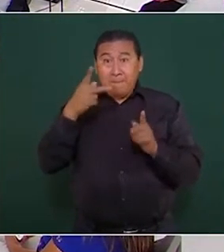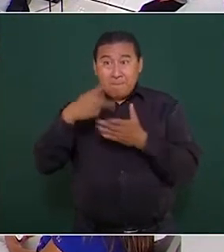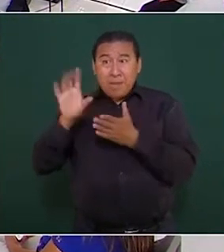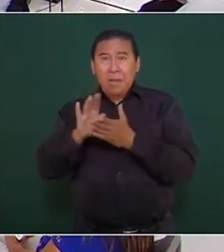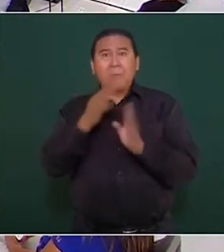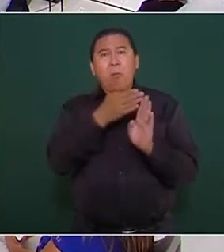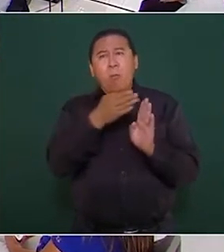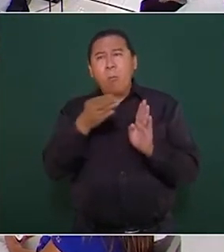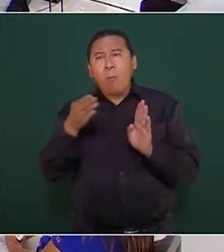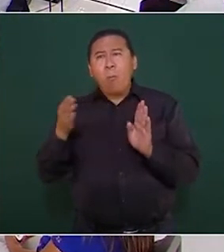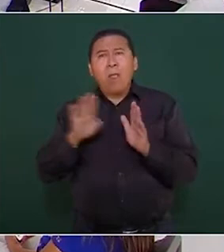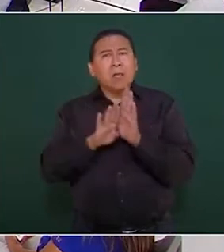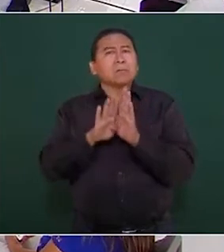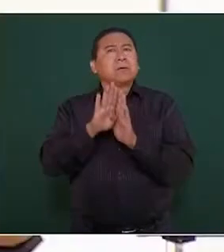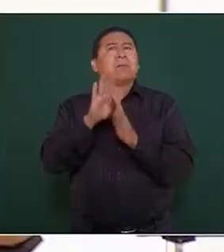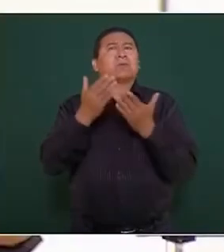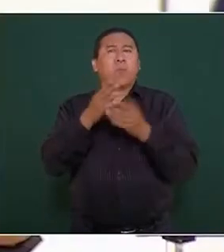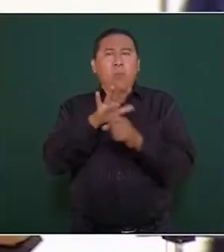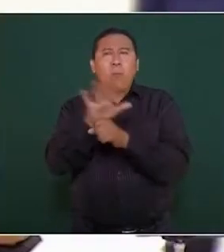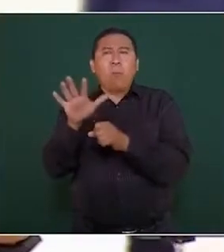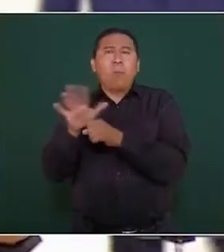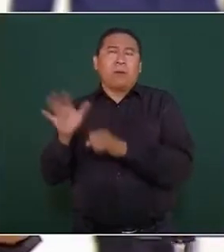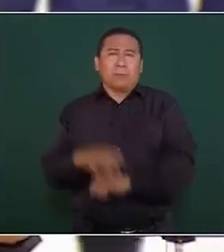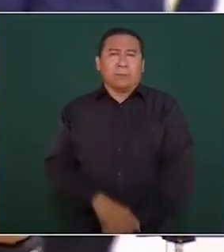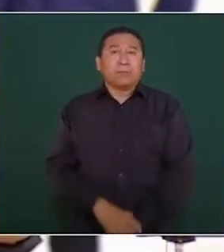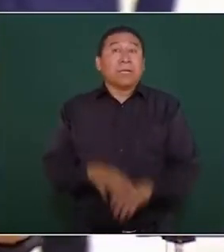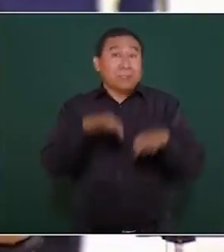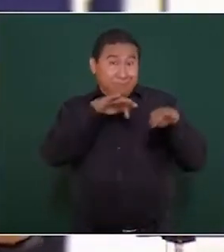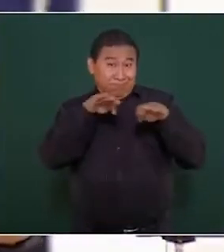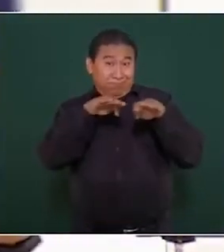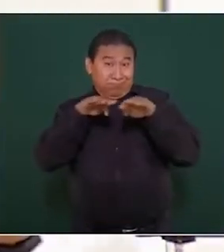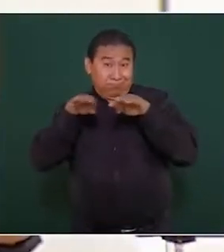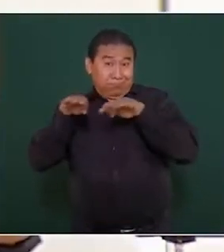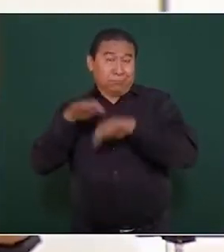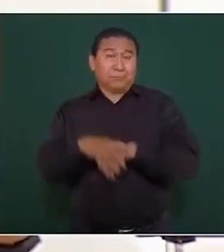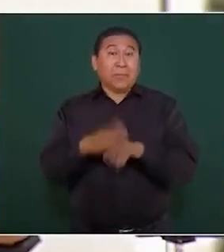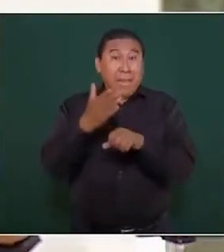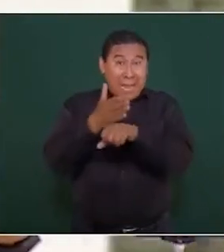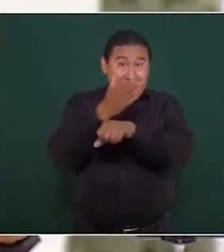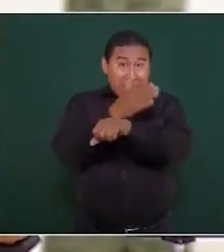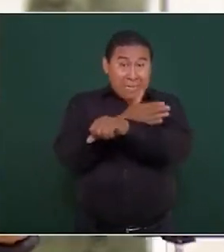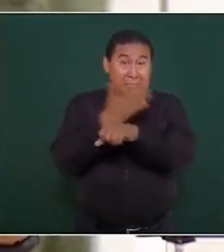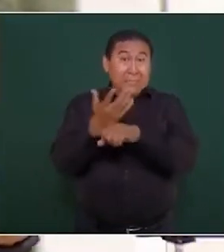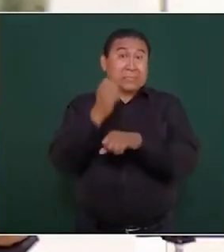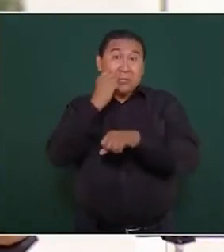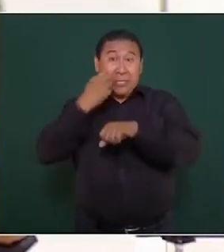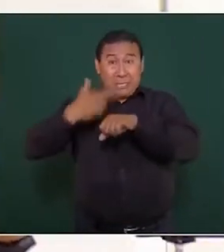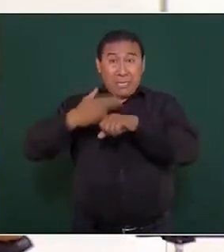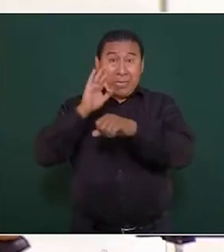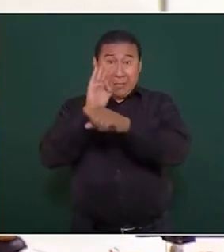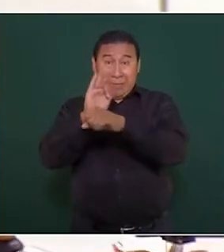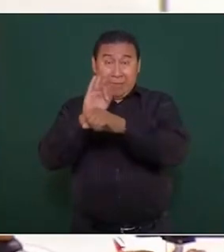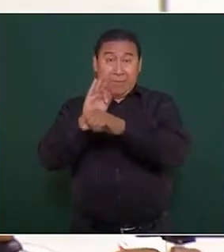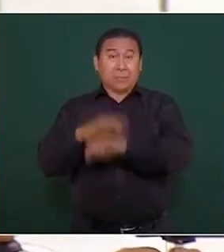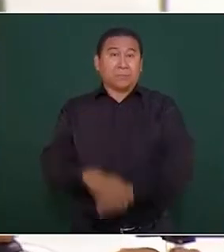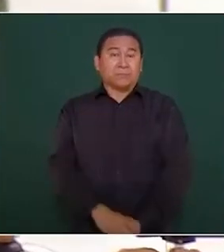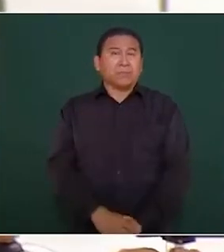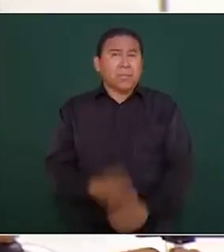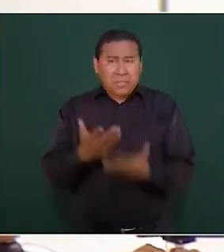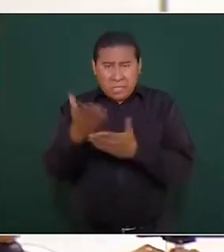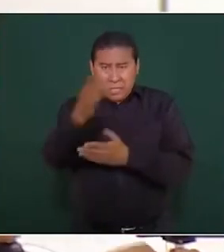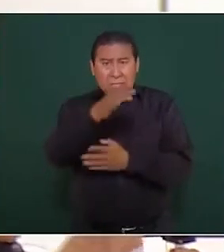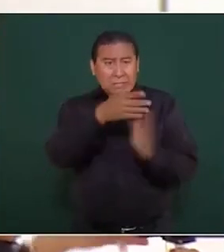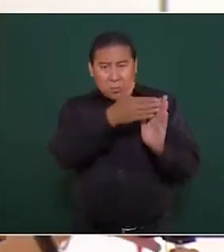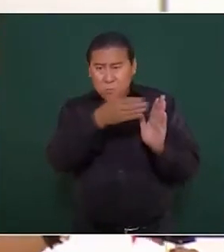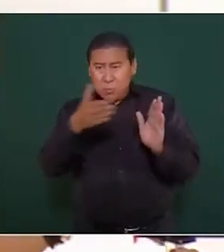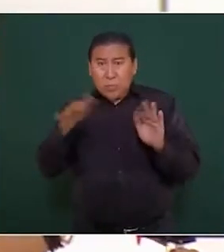avance, qué tanto se ha trabajado en él. Había mencionado que sería la Secretaría de la Defensa Nacional quien sería a cargo de